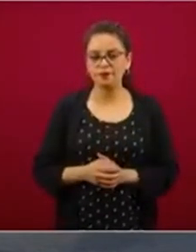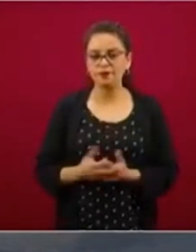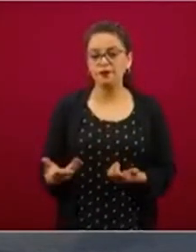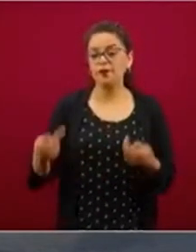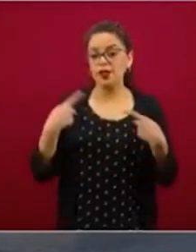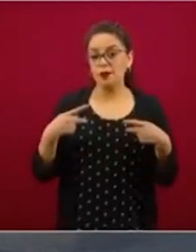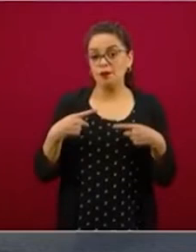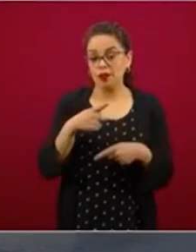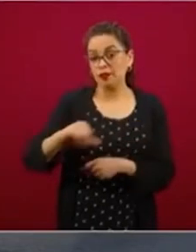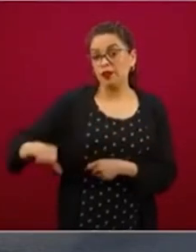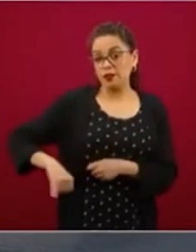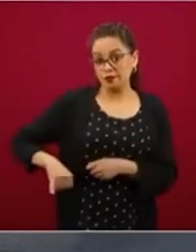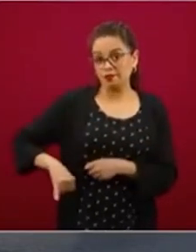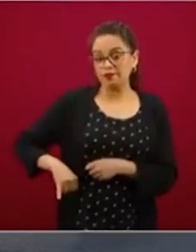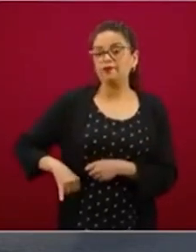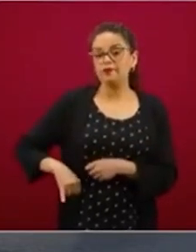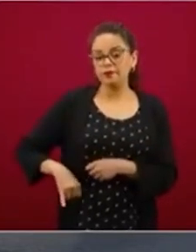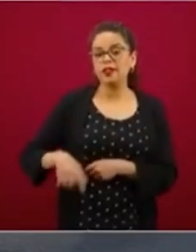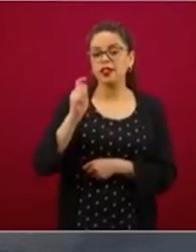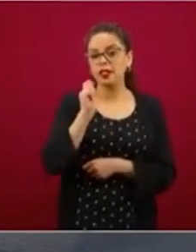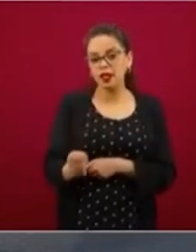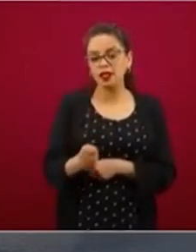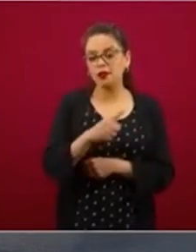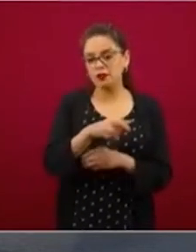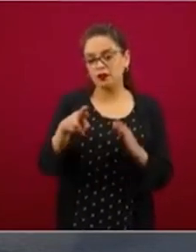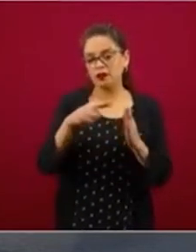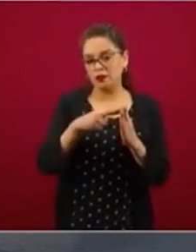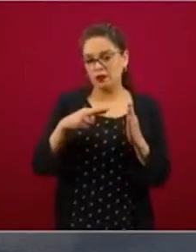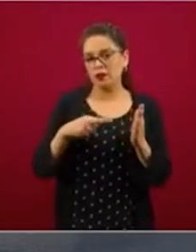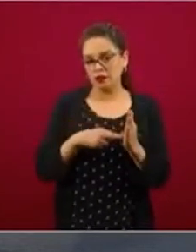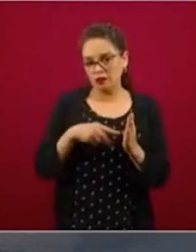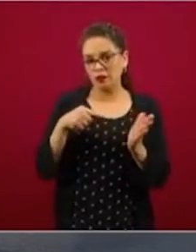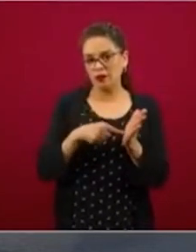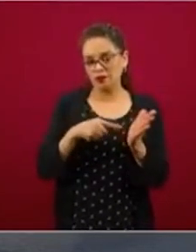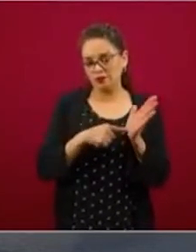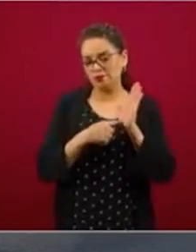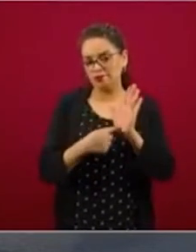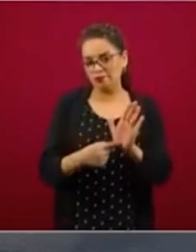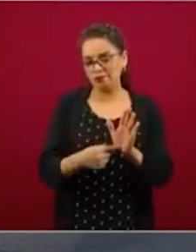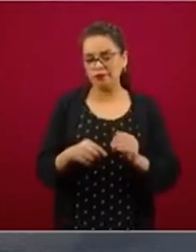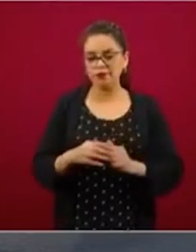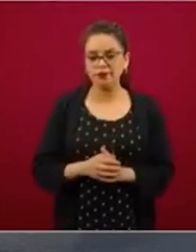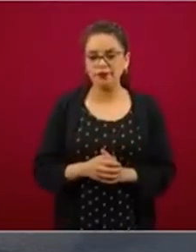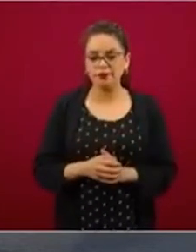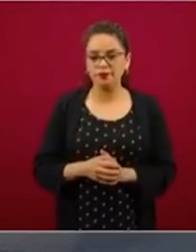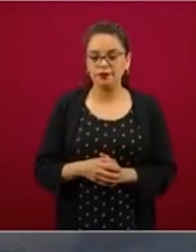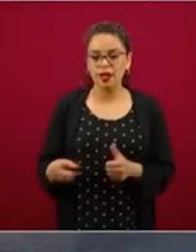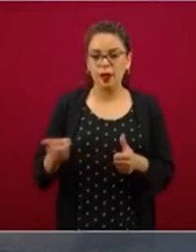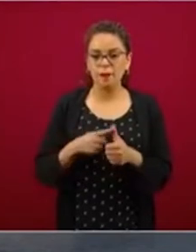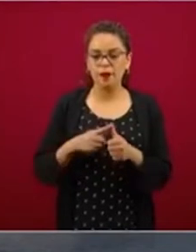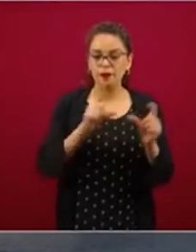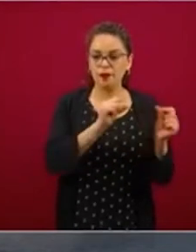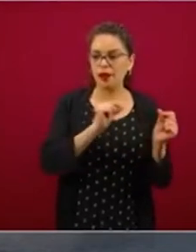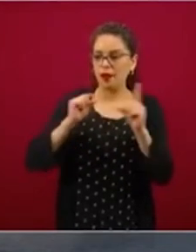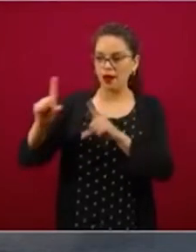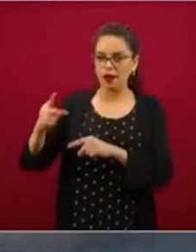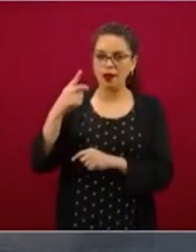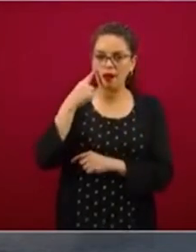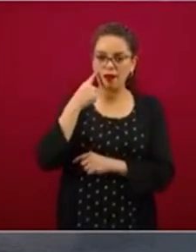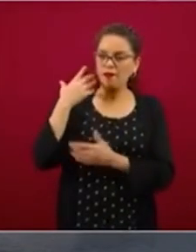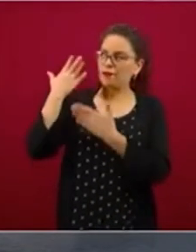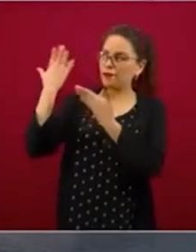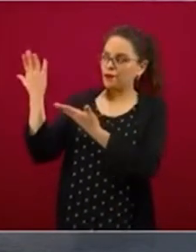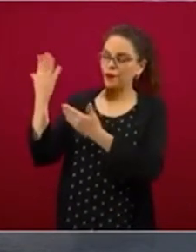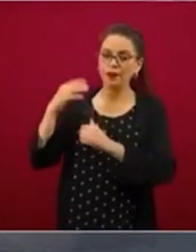mucha claridad en las reglas del juego. En la primera lámina quiero aquí enseñarles que el día de ayer